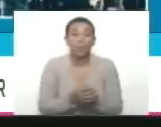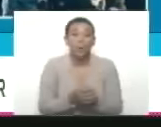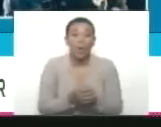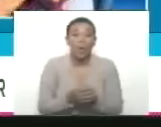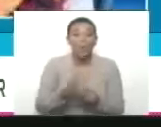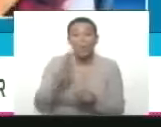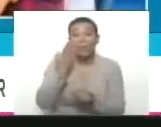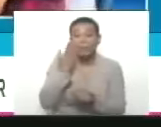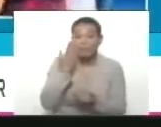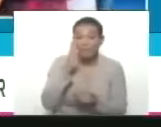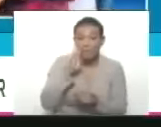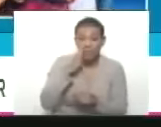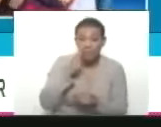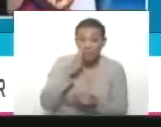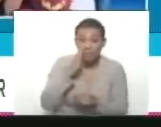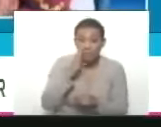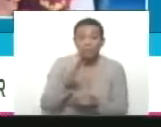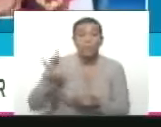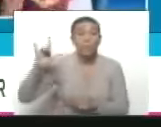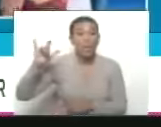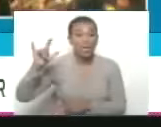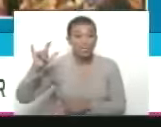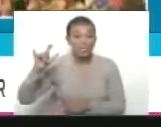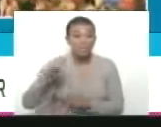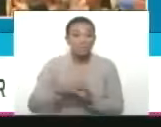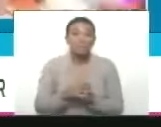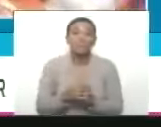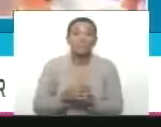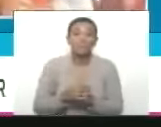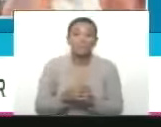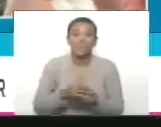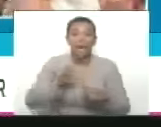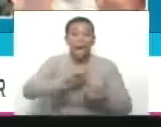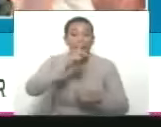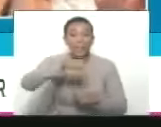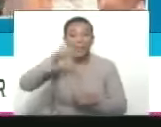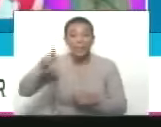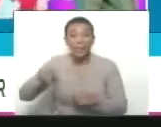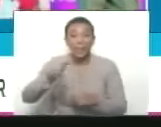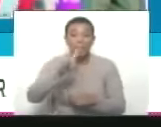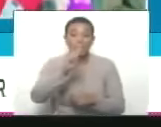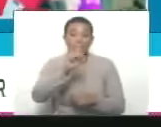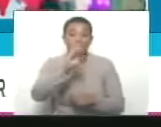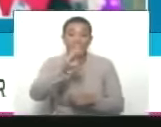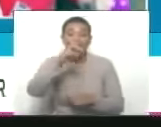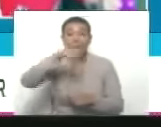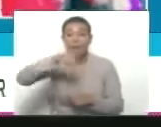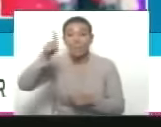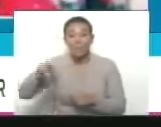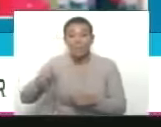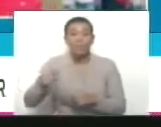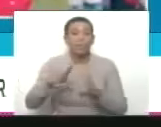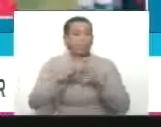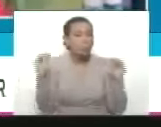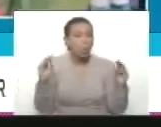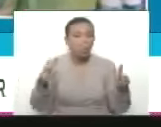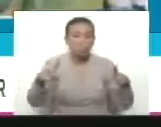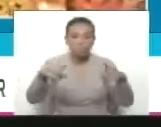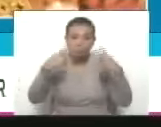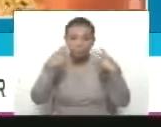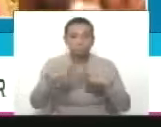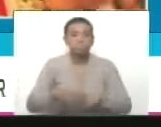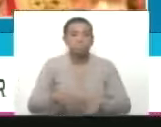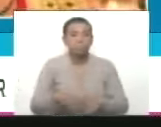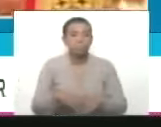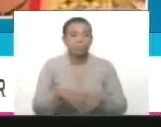por Facebook, Instagram, app, ven app, por donde me veas, por